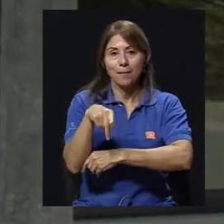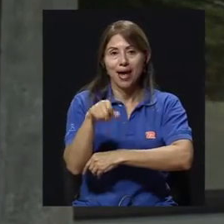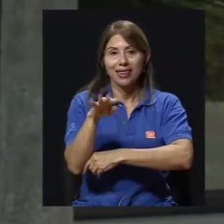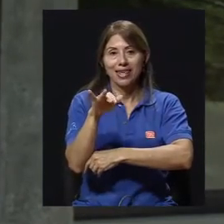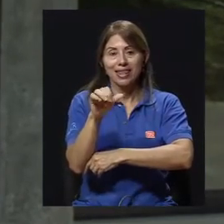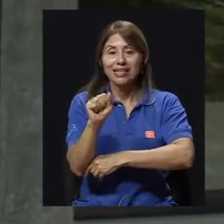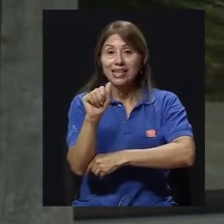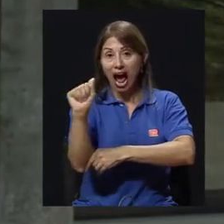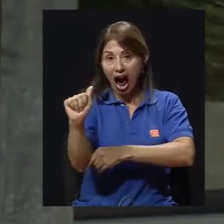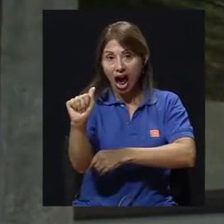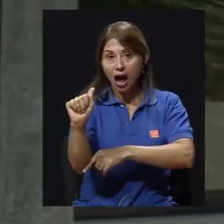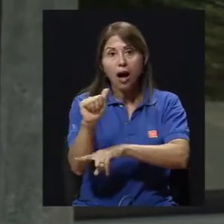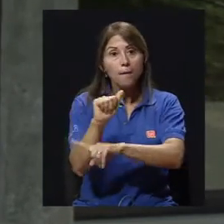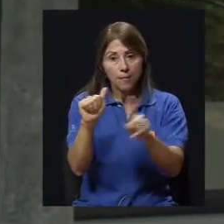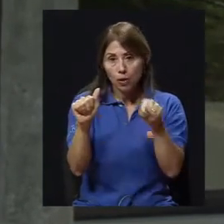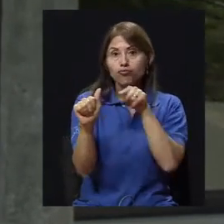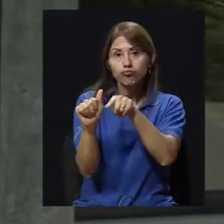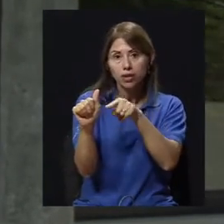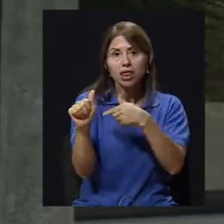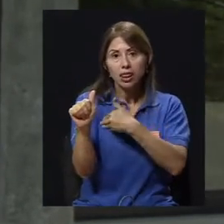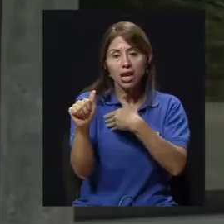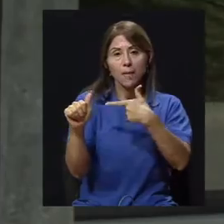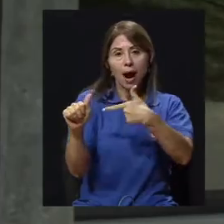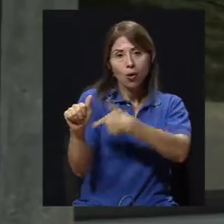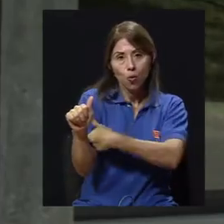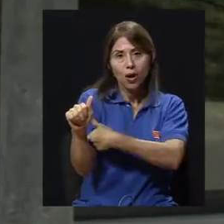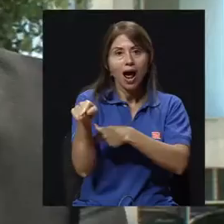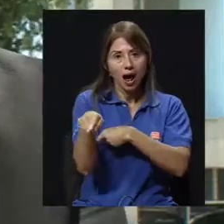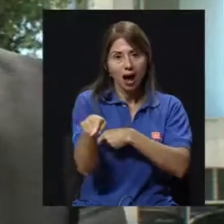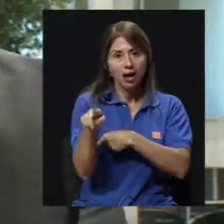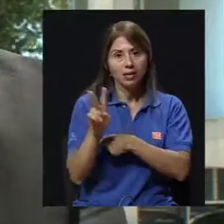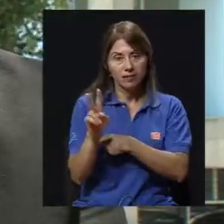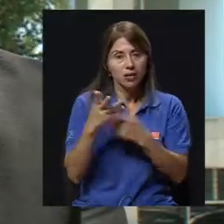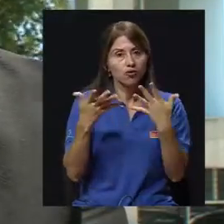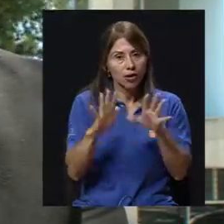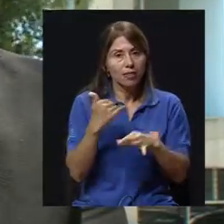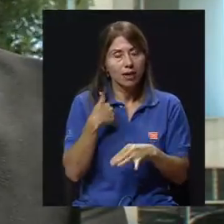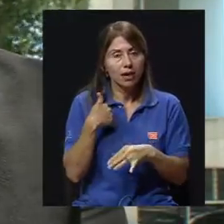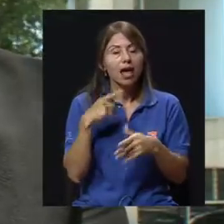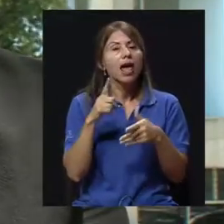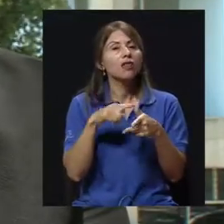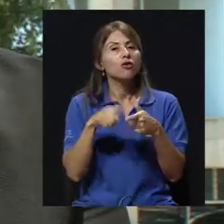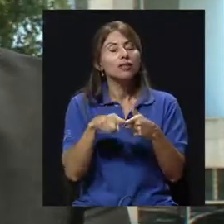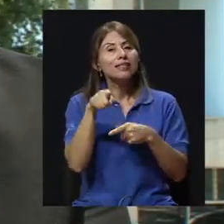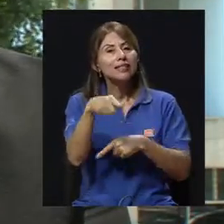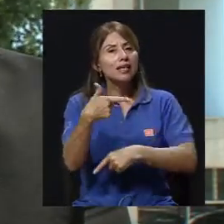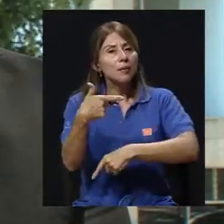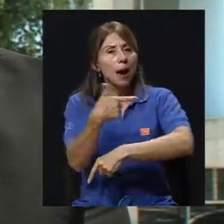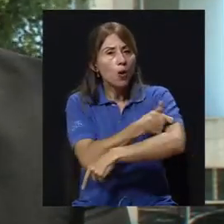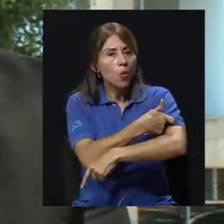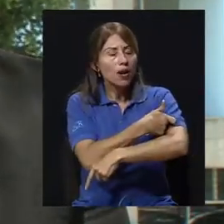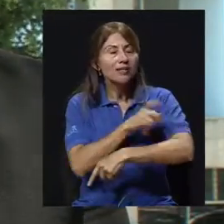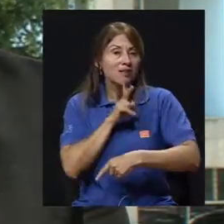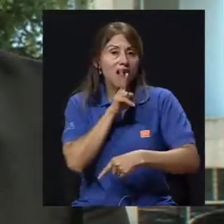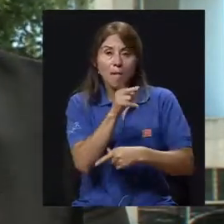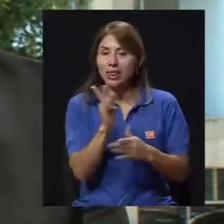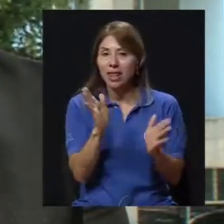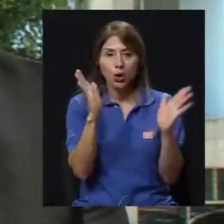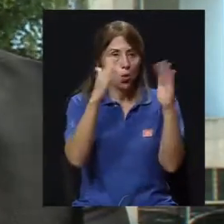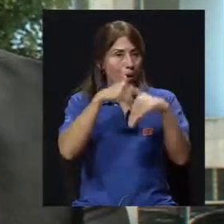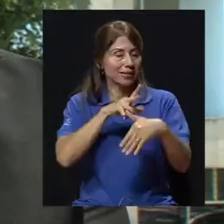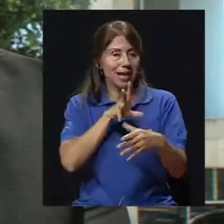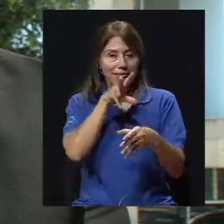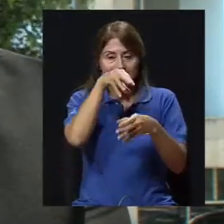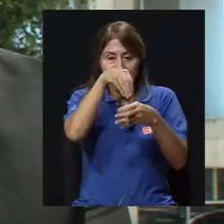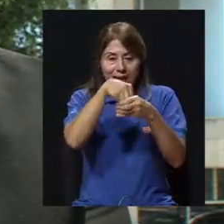vacuna. O el virus de la hepatitis A tiene vacuna. Entonces, son vacunas que aunque no están dentro